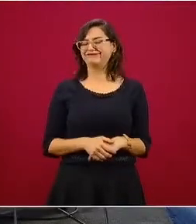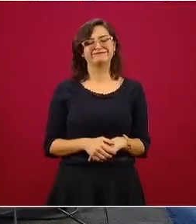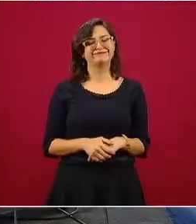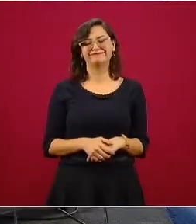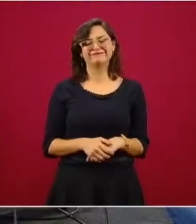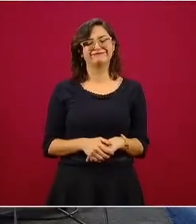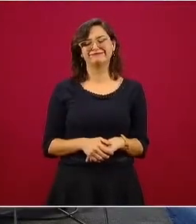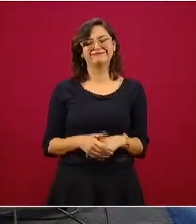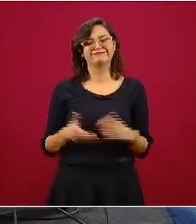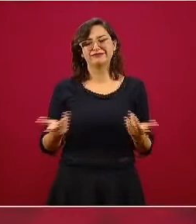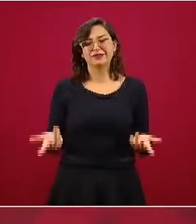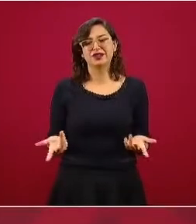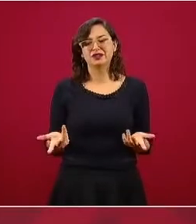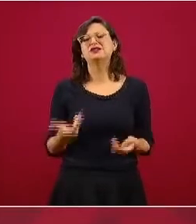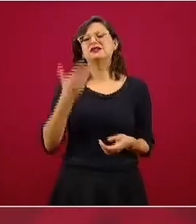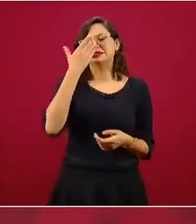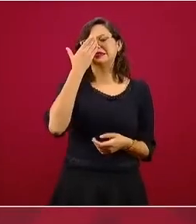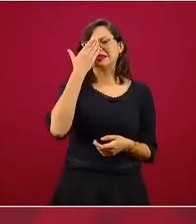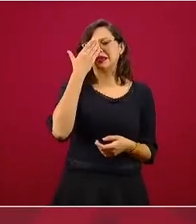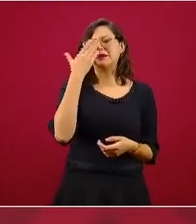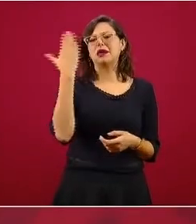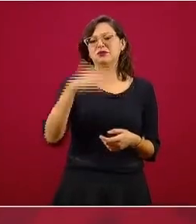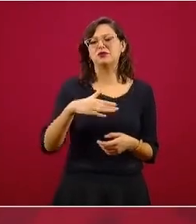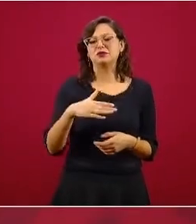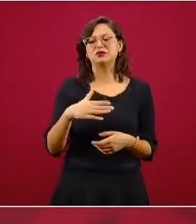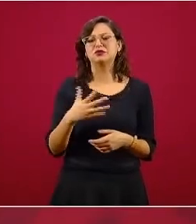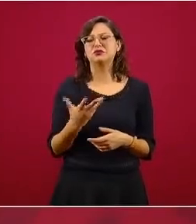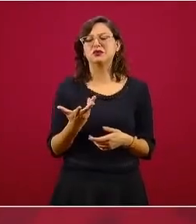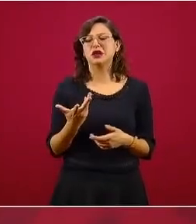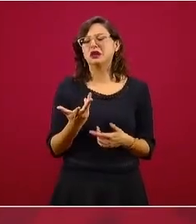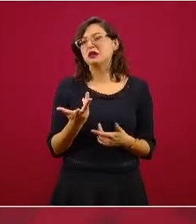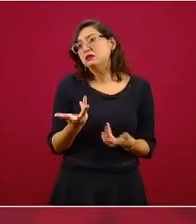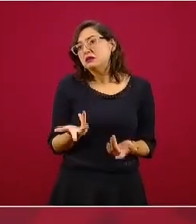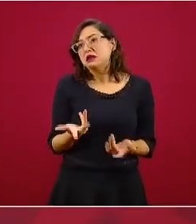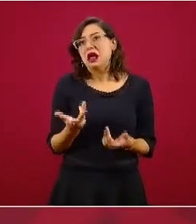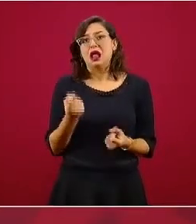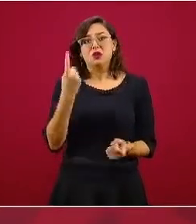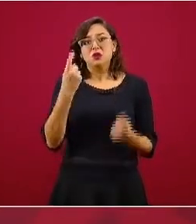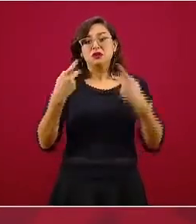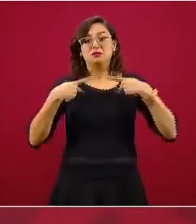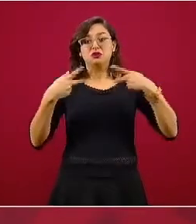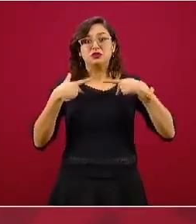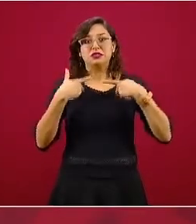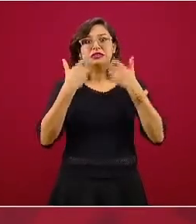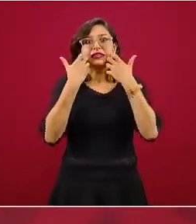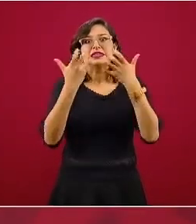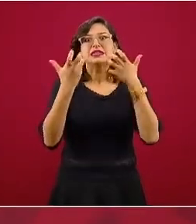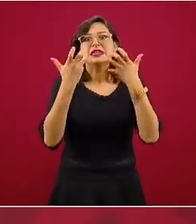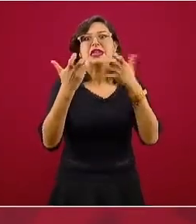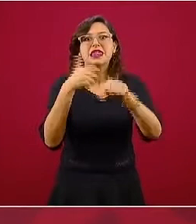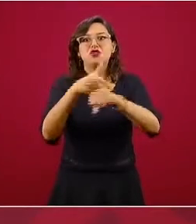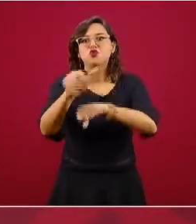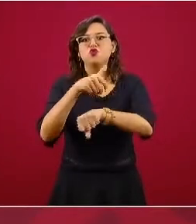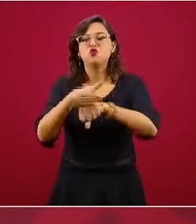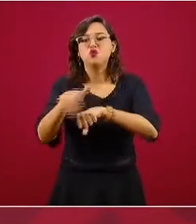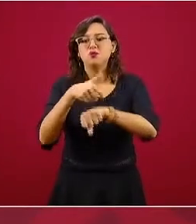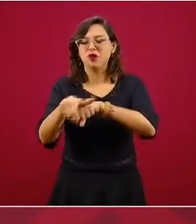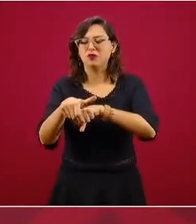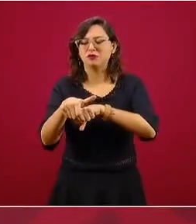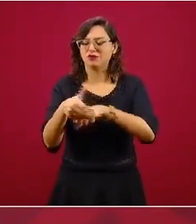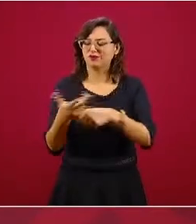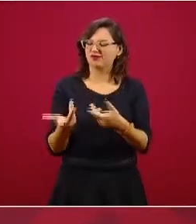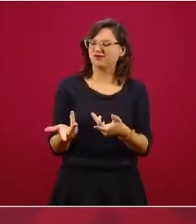que por interés de comunicación pública hay un importante deseo de tener números, como si los números por sí